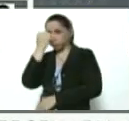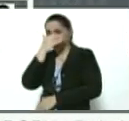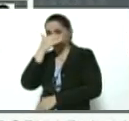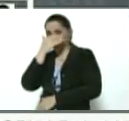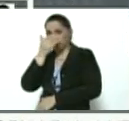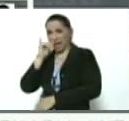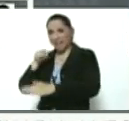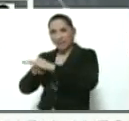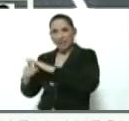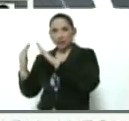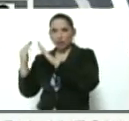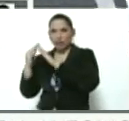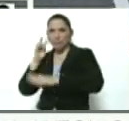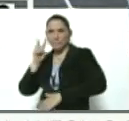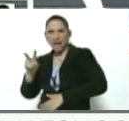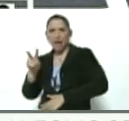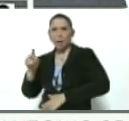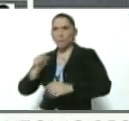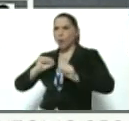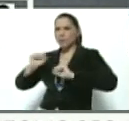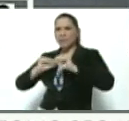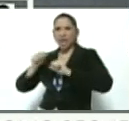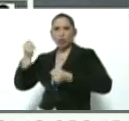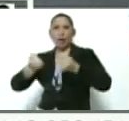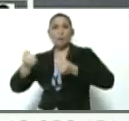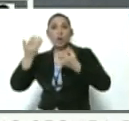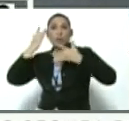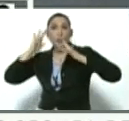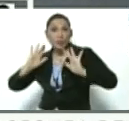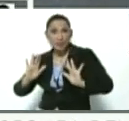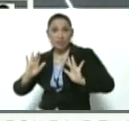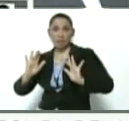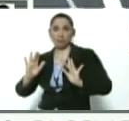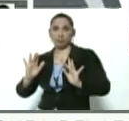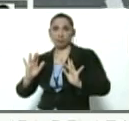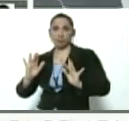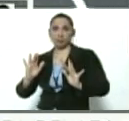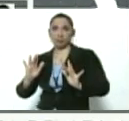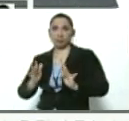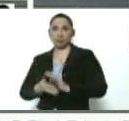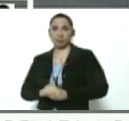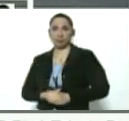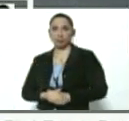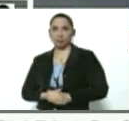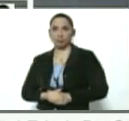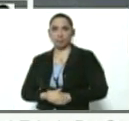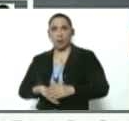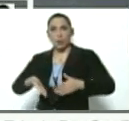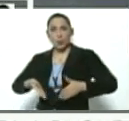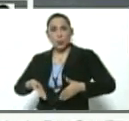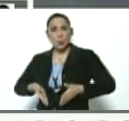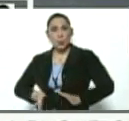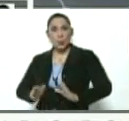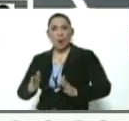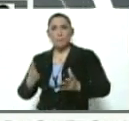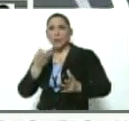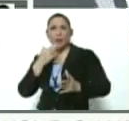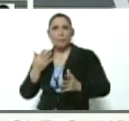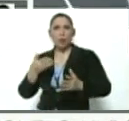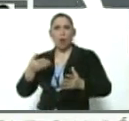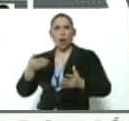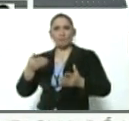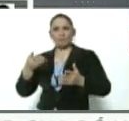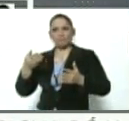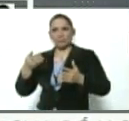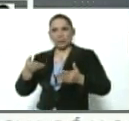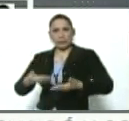allí vieron movimientos de camiones que suponían, se referían al hijo de droga, y cómo es